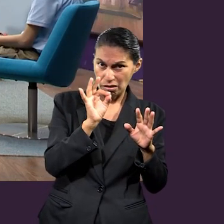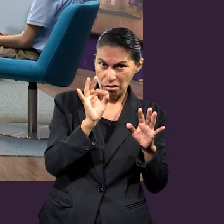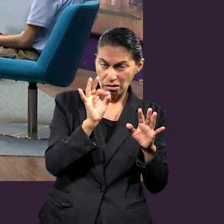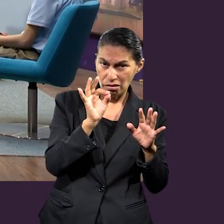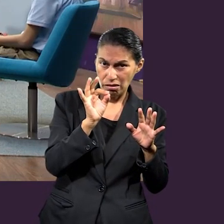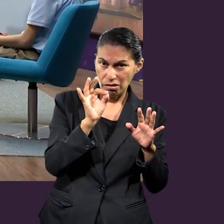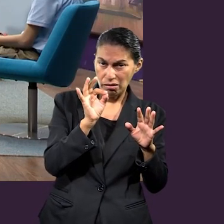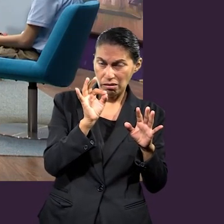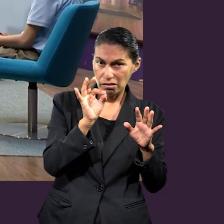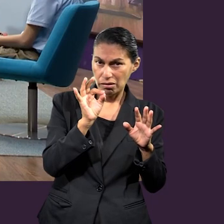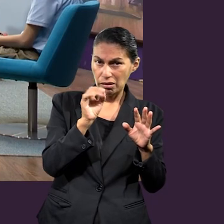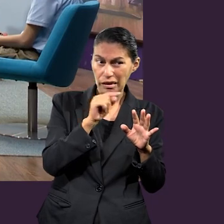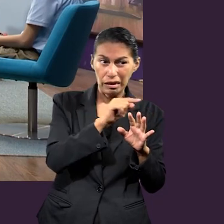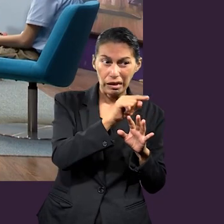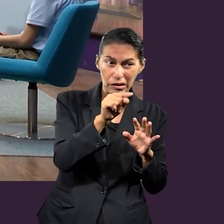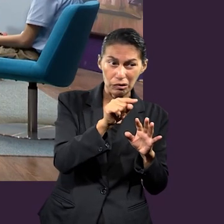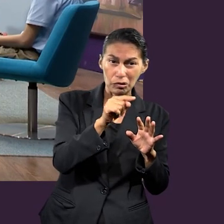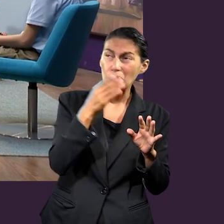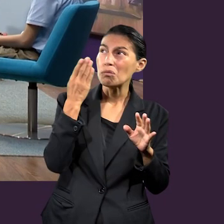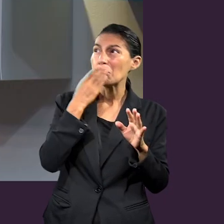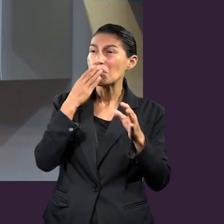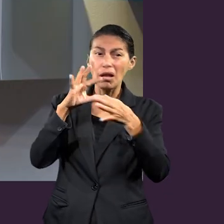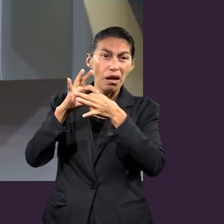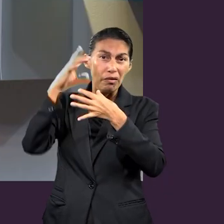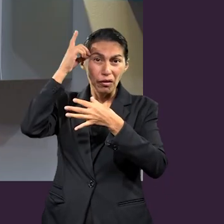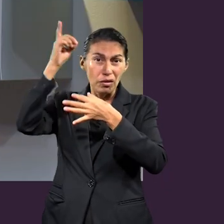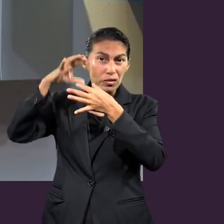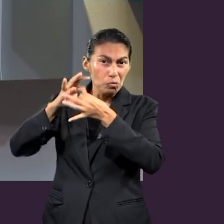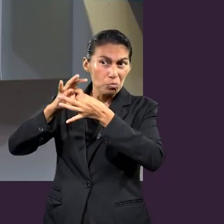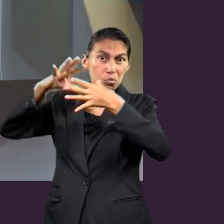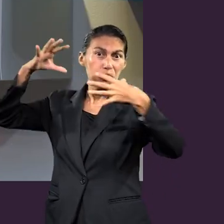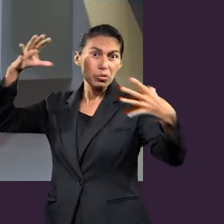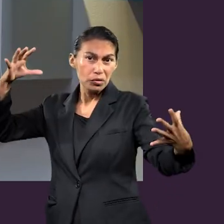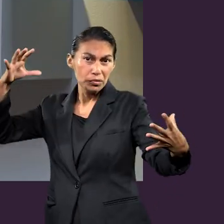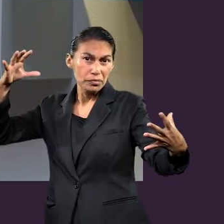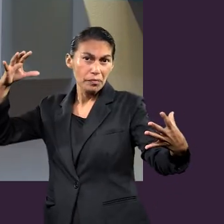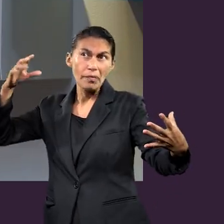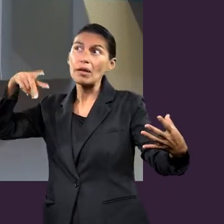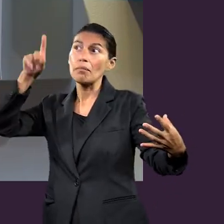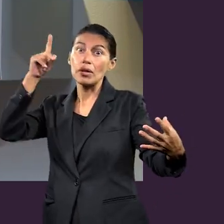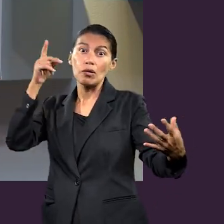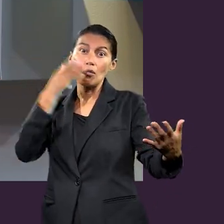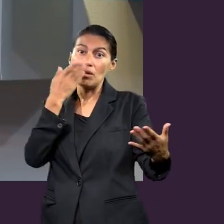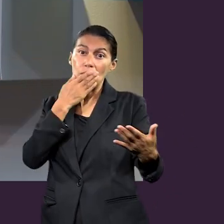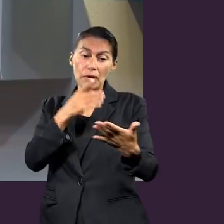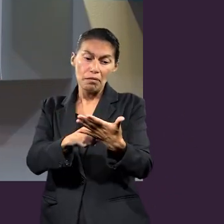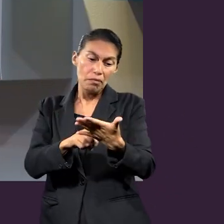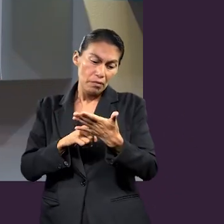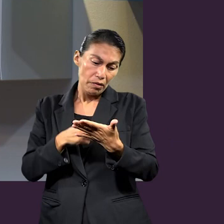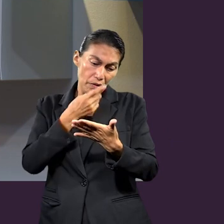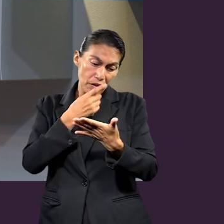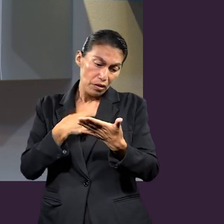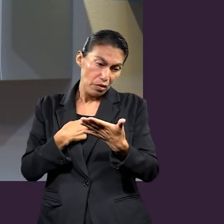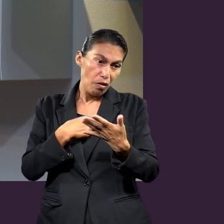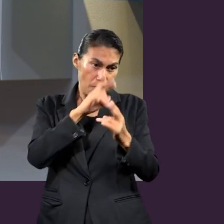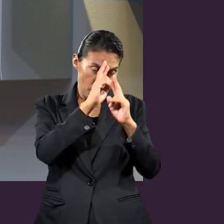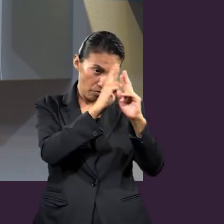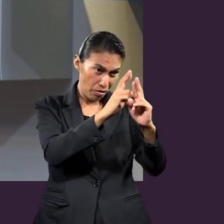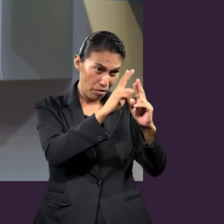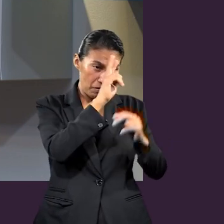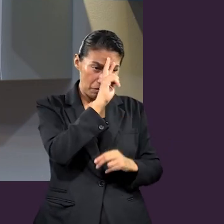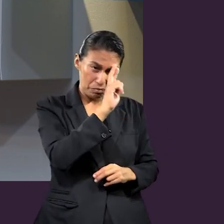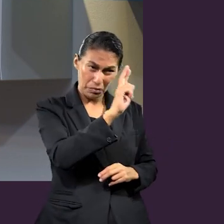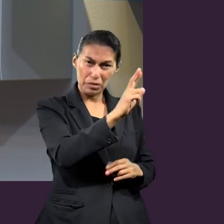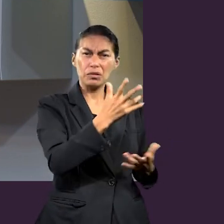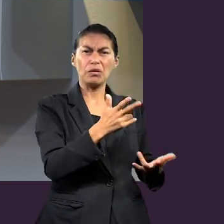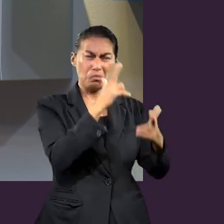¿por qué? Quizás sea porque no están en base a la luz de la Biblia, pero la Biblia me dice